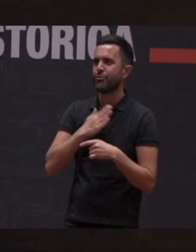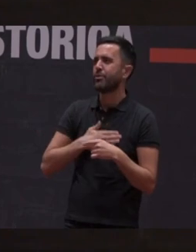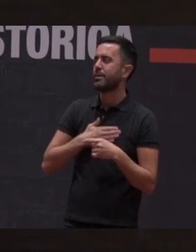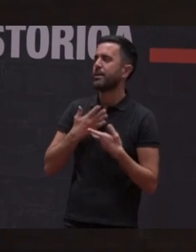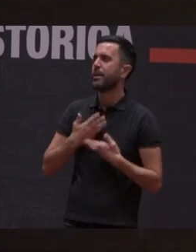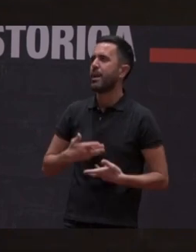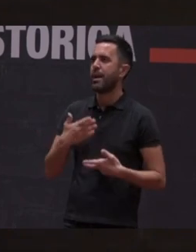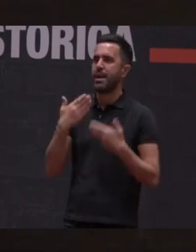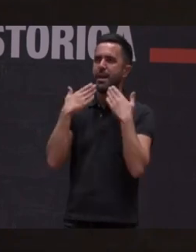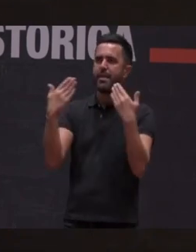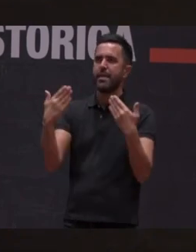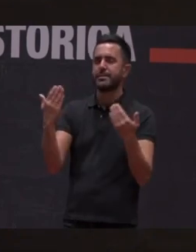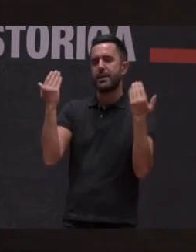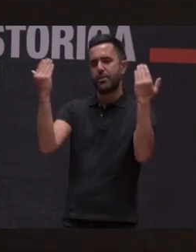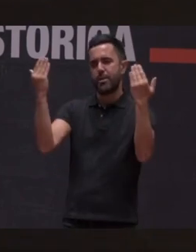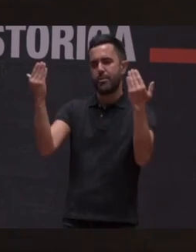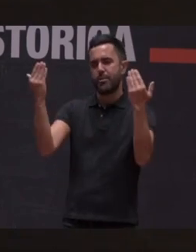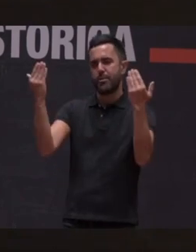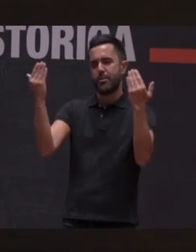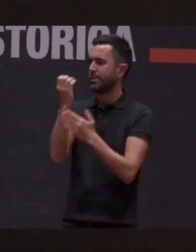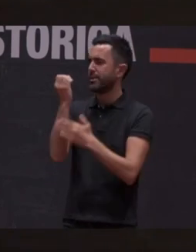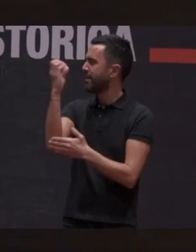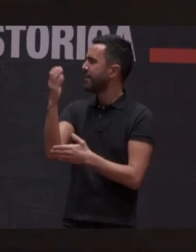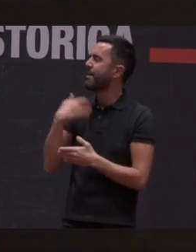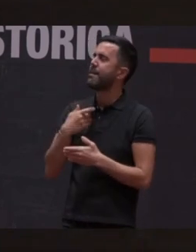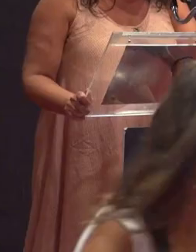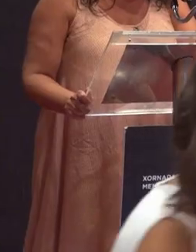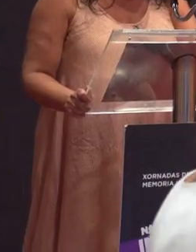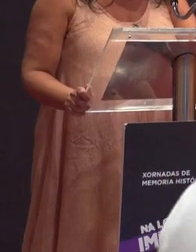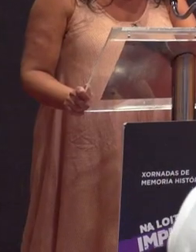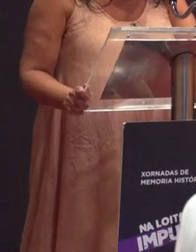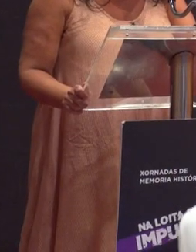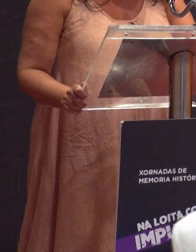enhorabuena por las jornadas y a seguir con la cuchara siempre en alto.